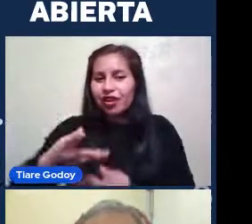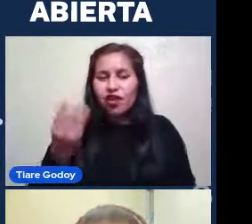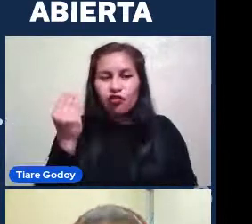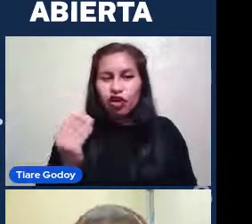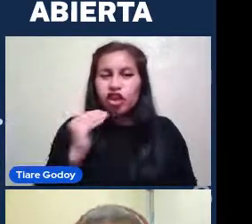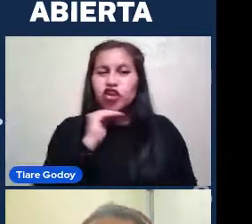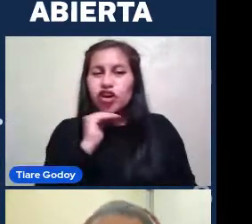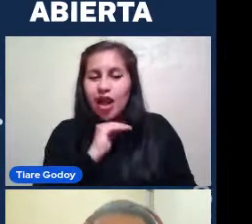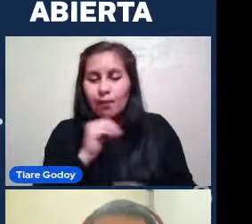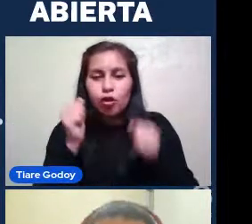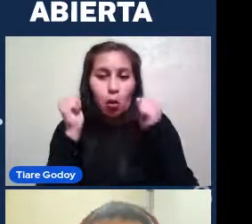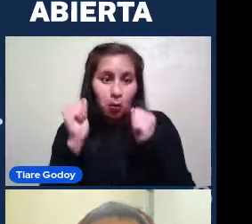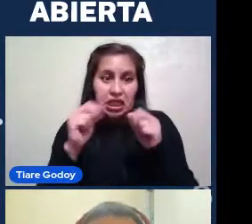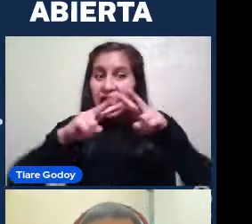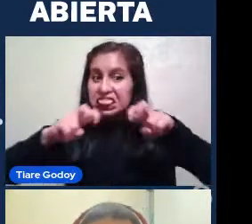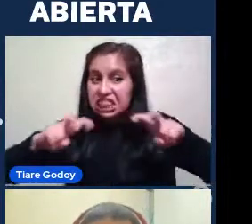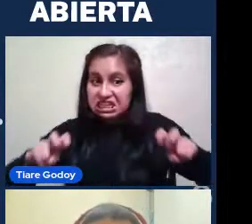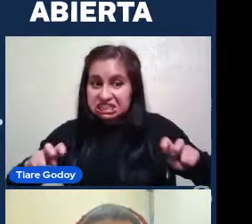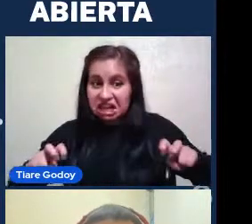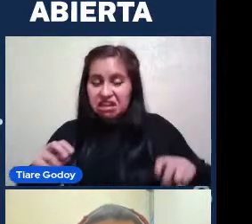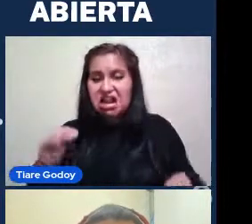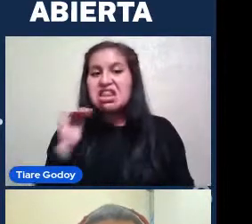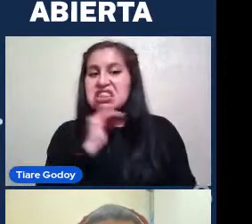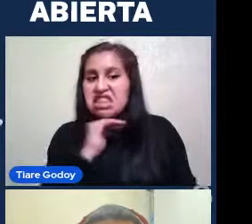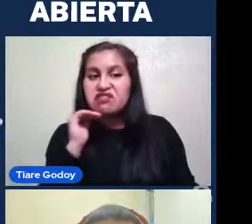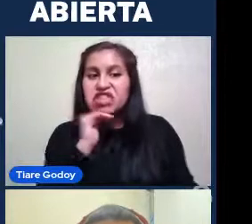datos Rápidamente Y de manera eficiente